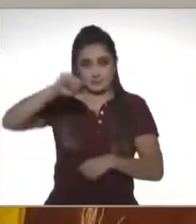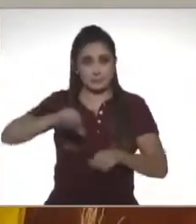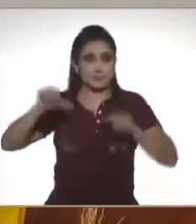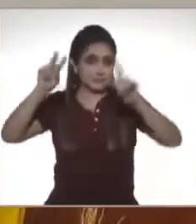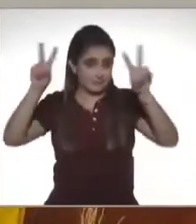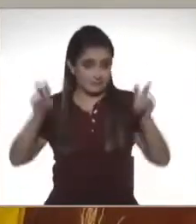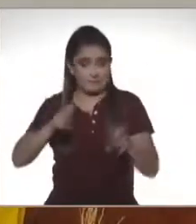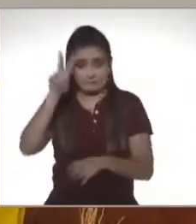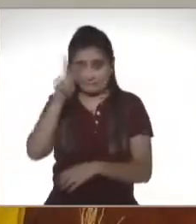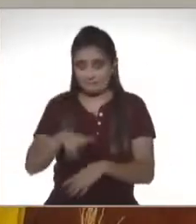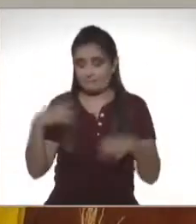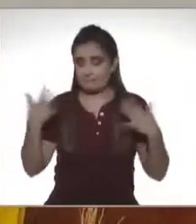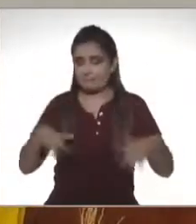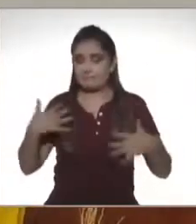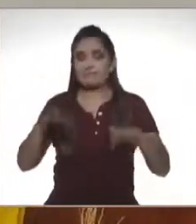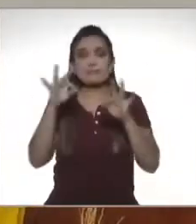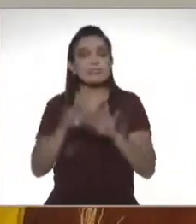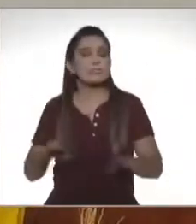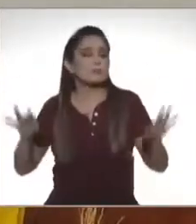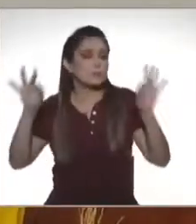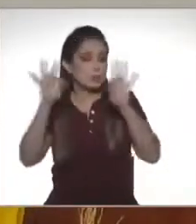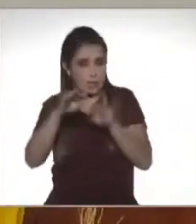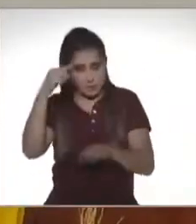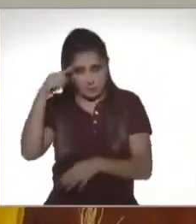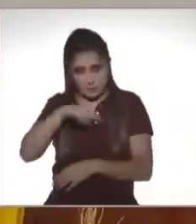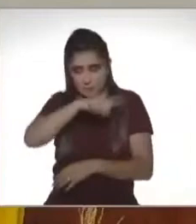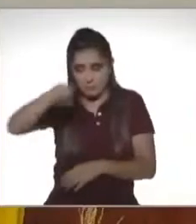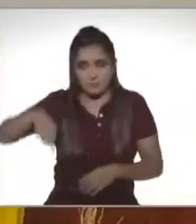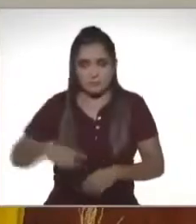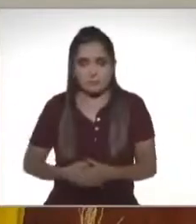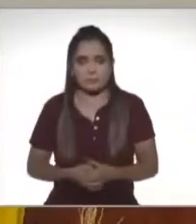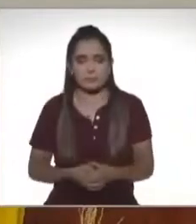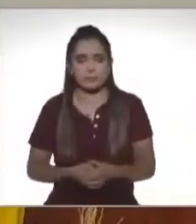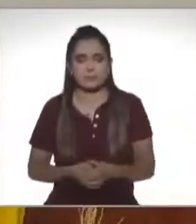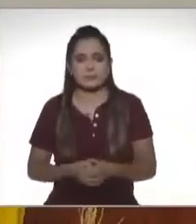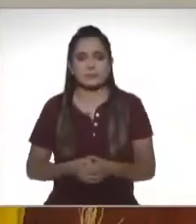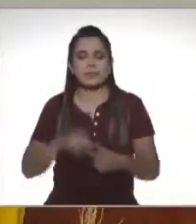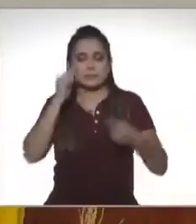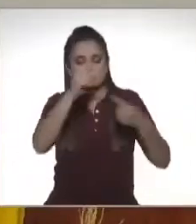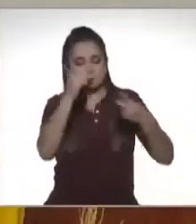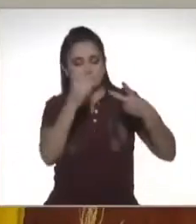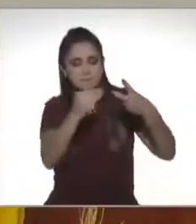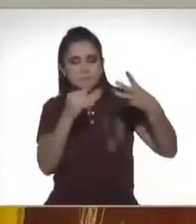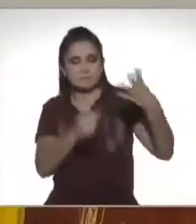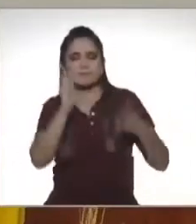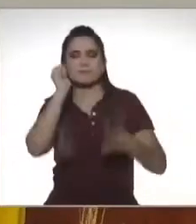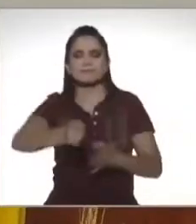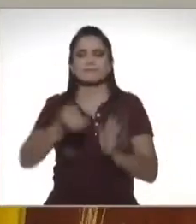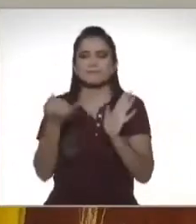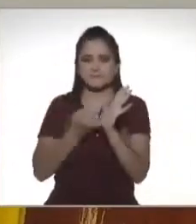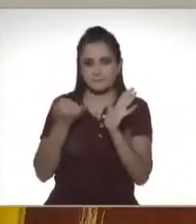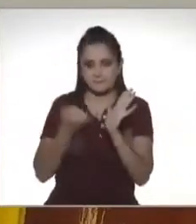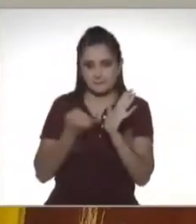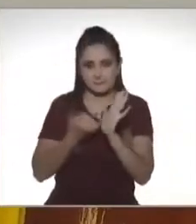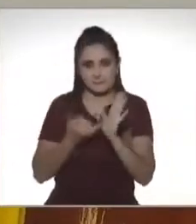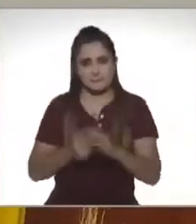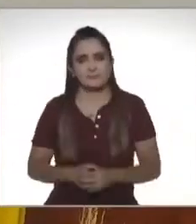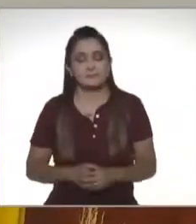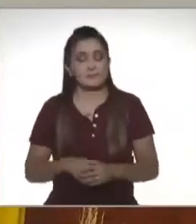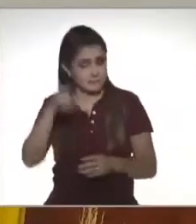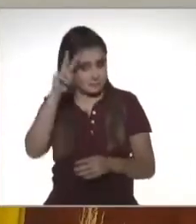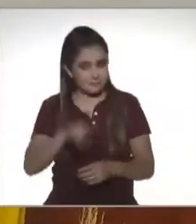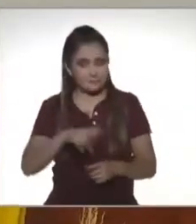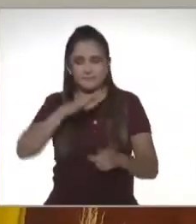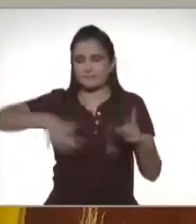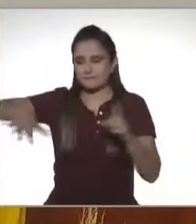sumamente importante para todos nosotros. El ABC de los impuestos. La realidad es que a